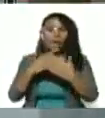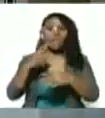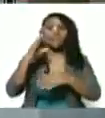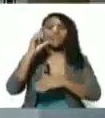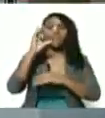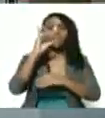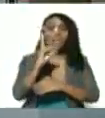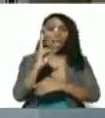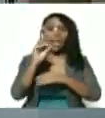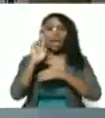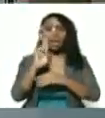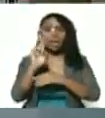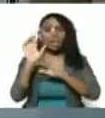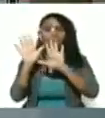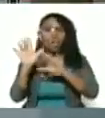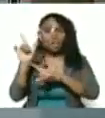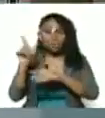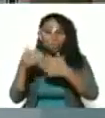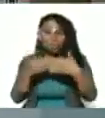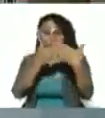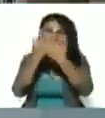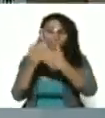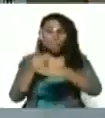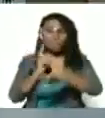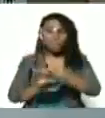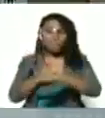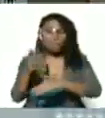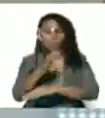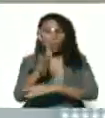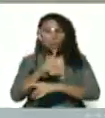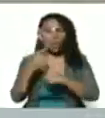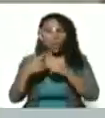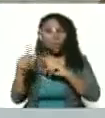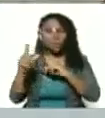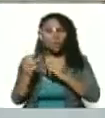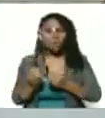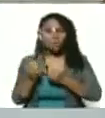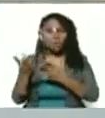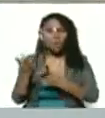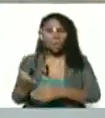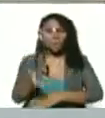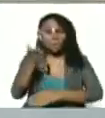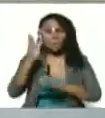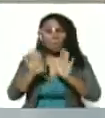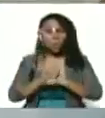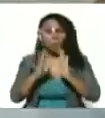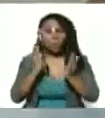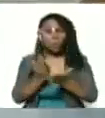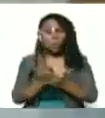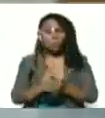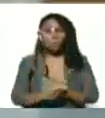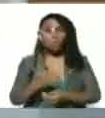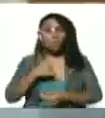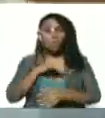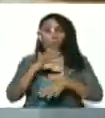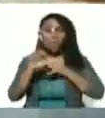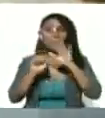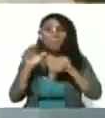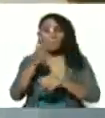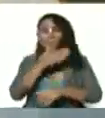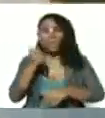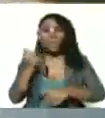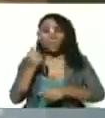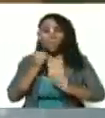esos estudios llevan tiempo y hay otros antivirales importantes en el mundo hemos comprado los mejores